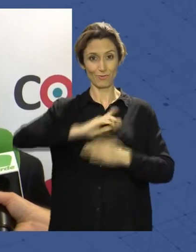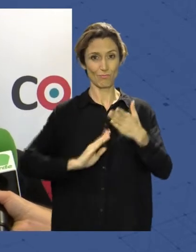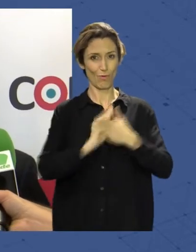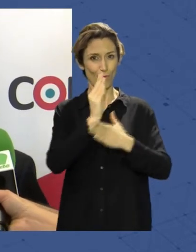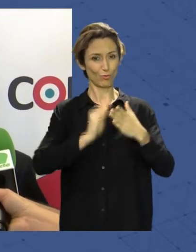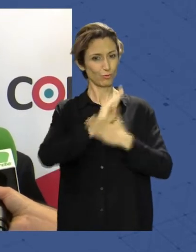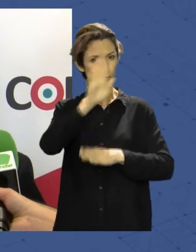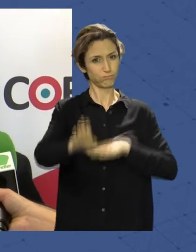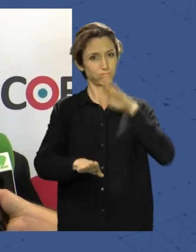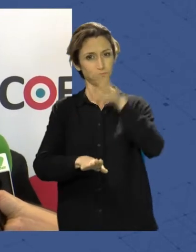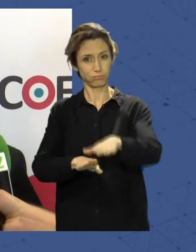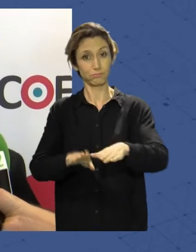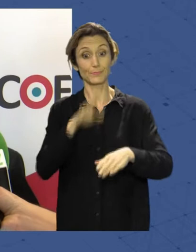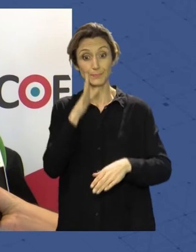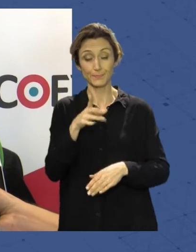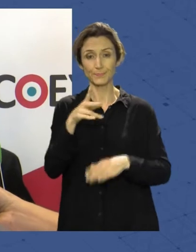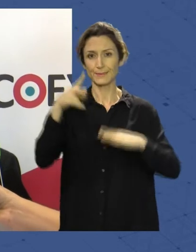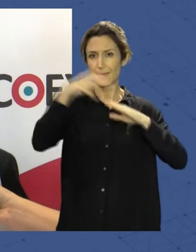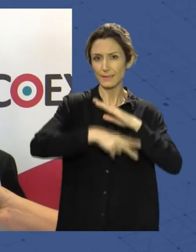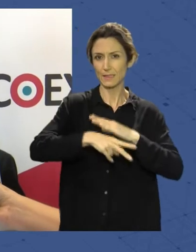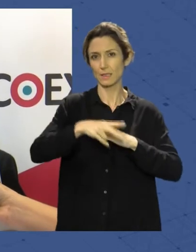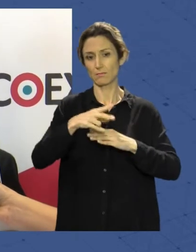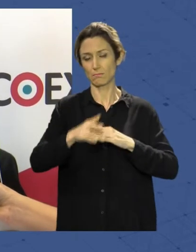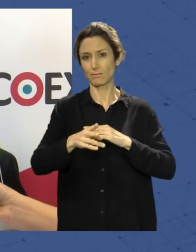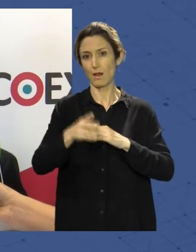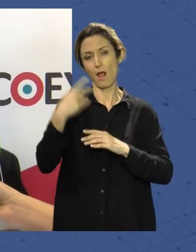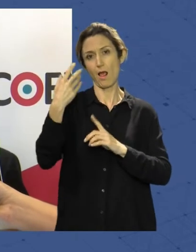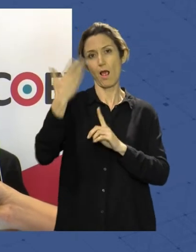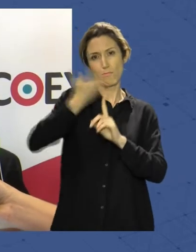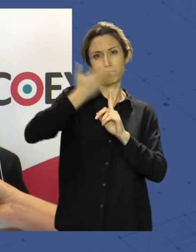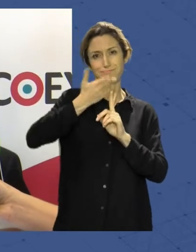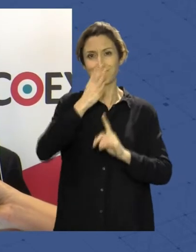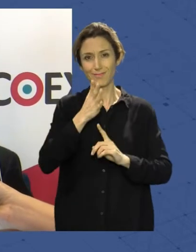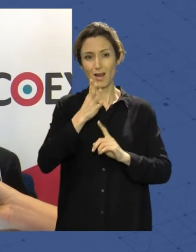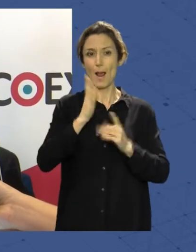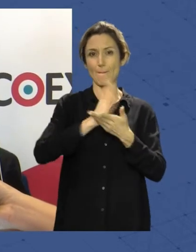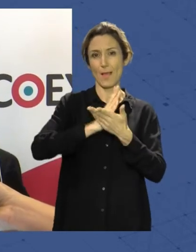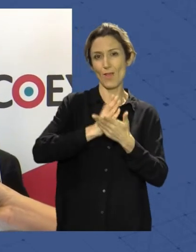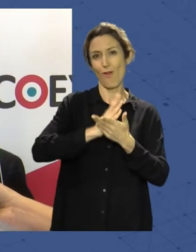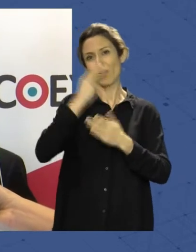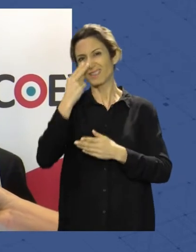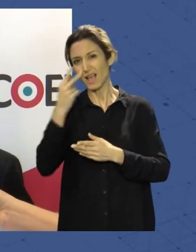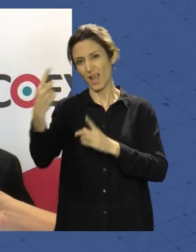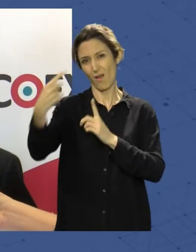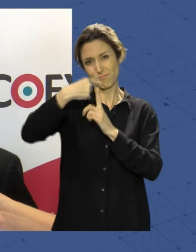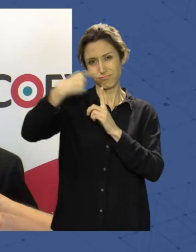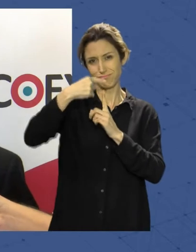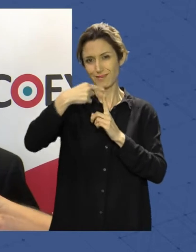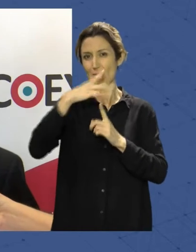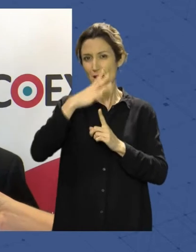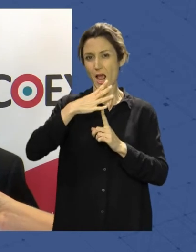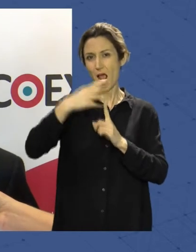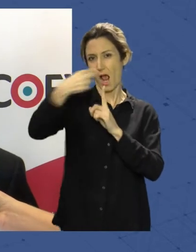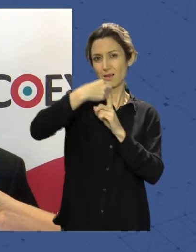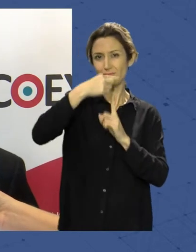que evite en gran medida que nos sigan dando caña algunos medios interesados en hacerle